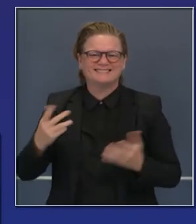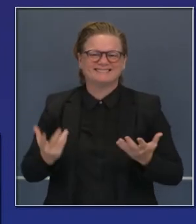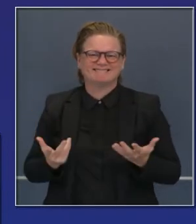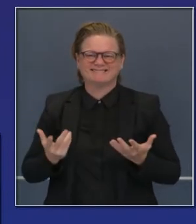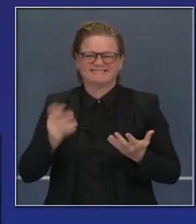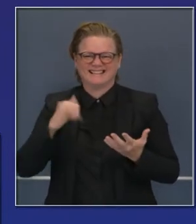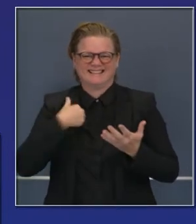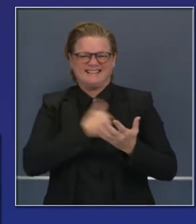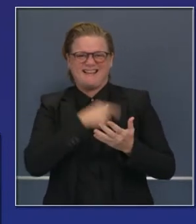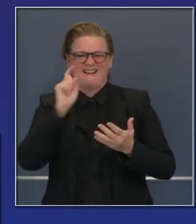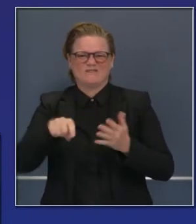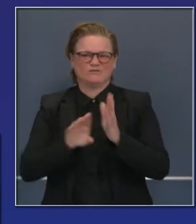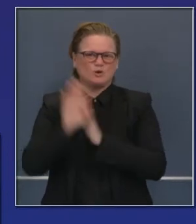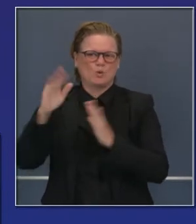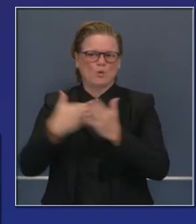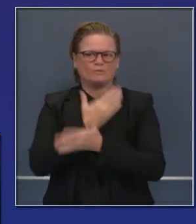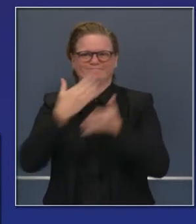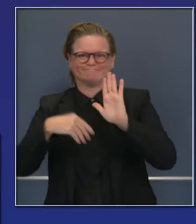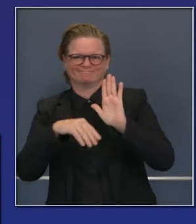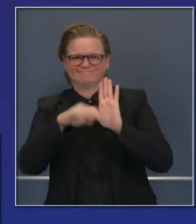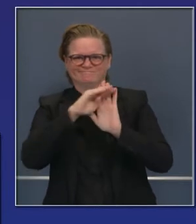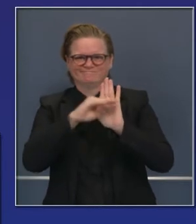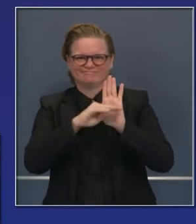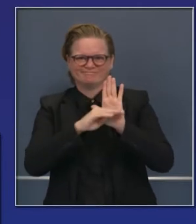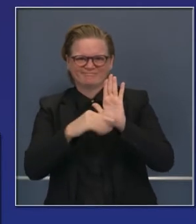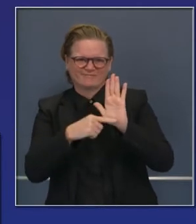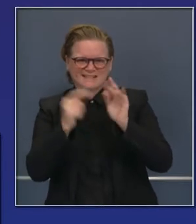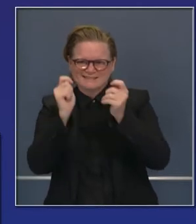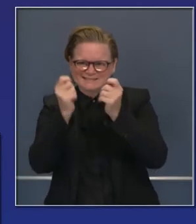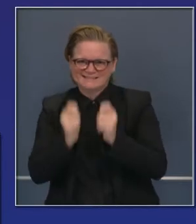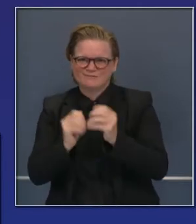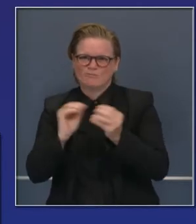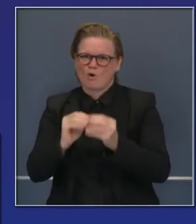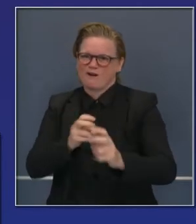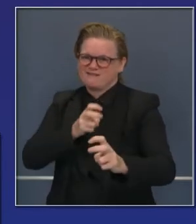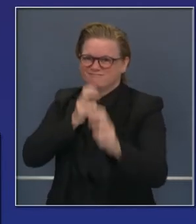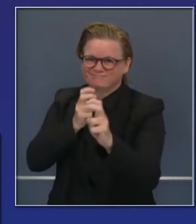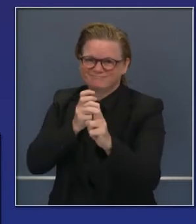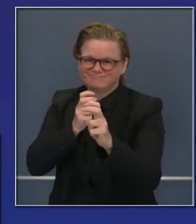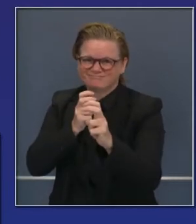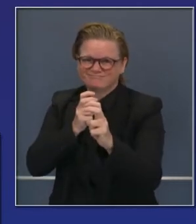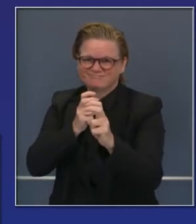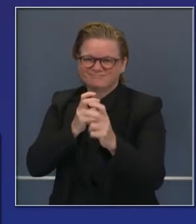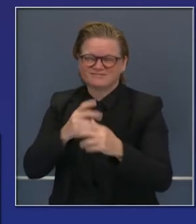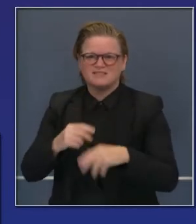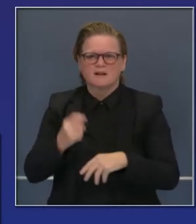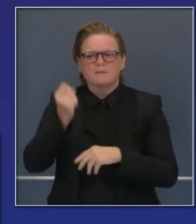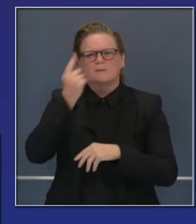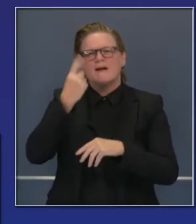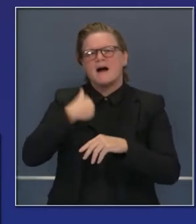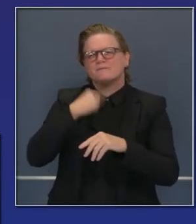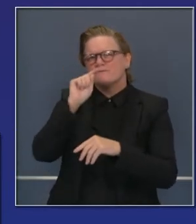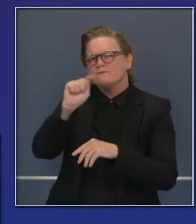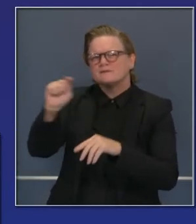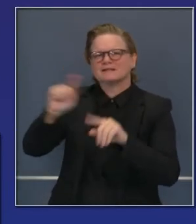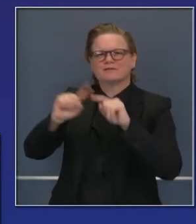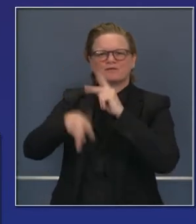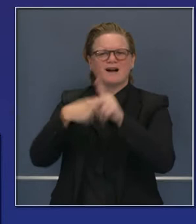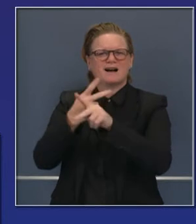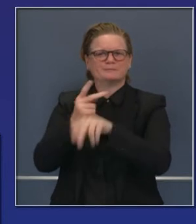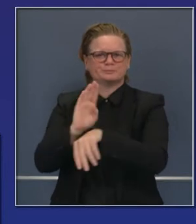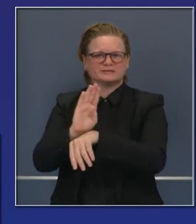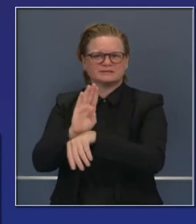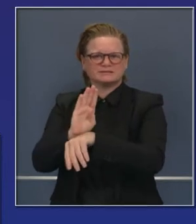al ver la modificación que implementamos a lo ancho del estado a nivel local, tenemos que estar bien